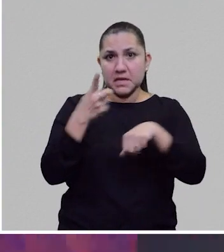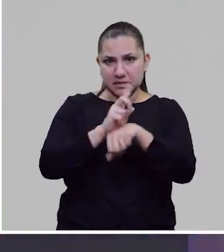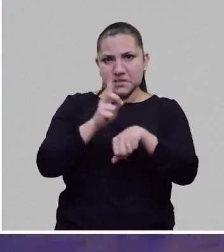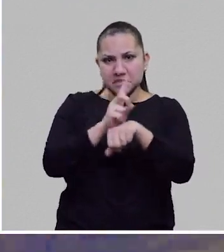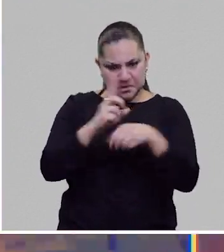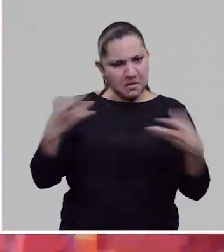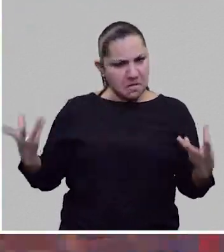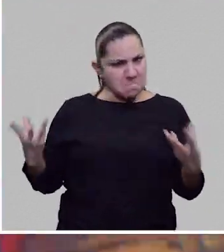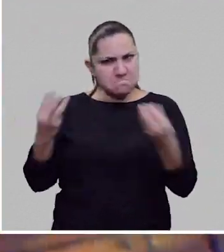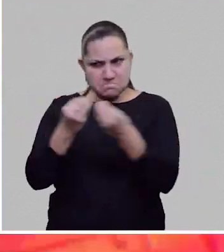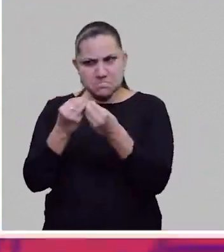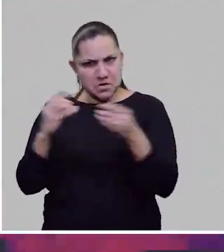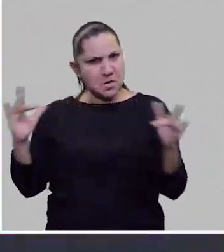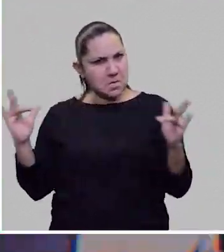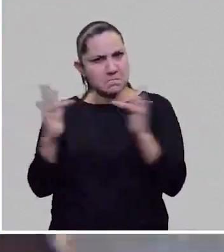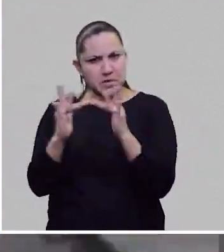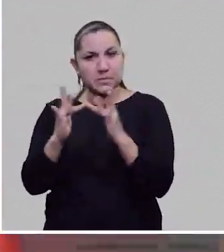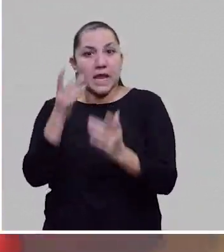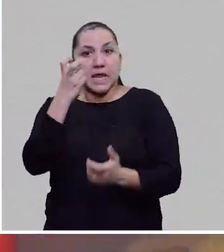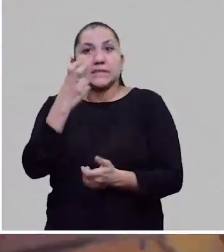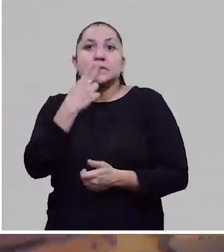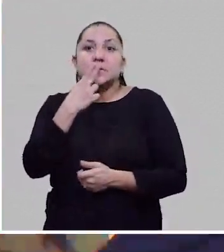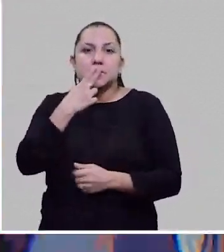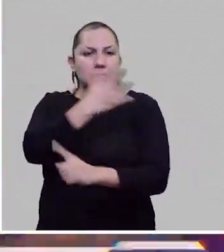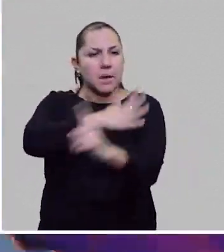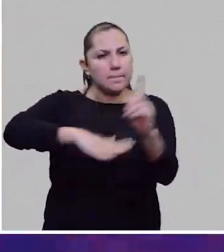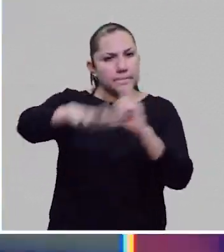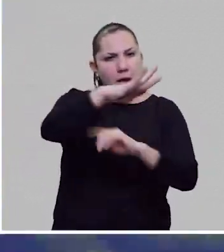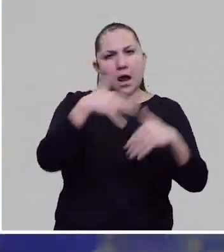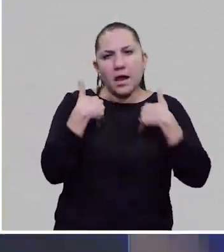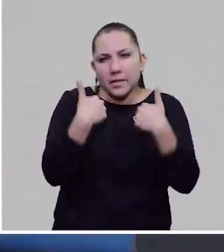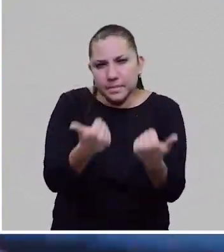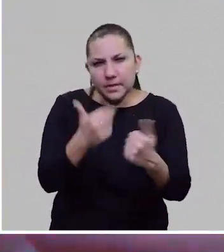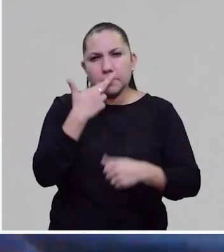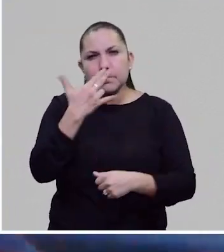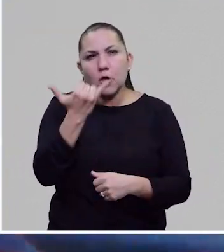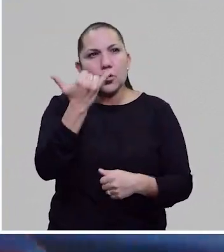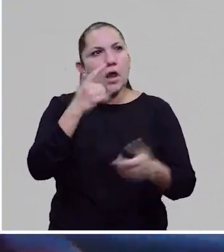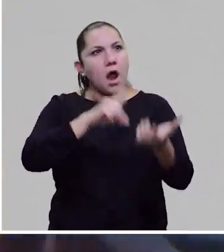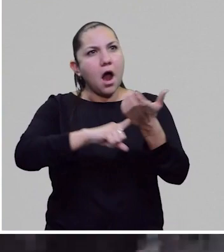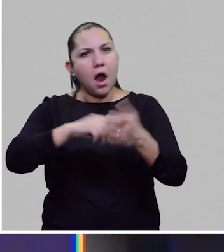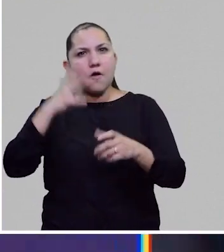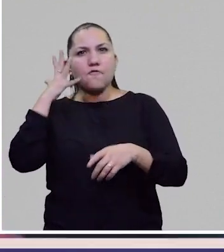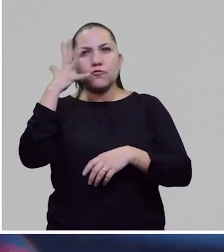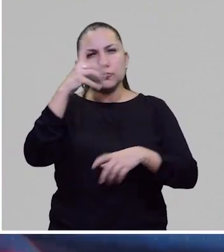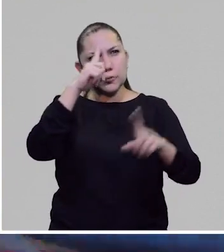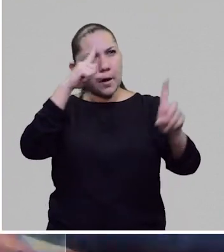nos permite entender mejor cómo es esta sociedad y aquella hacia la que nos encaminamos.